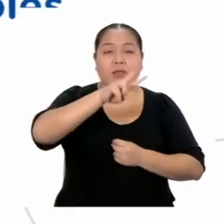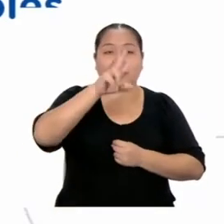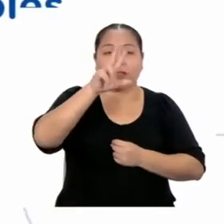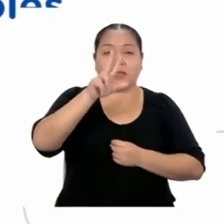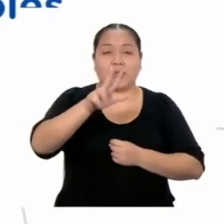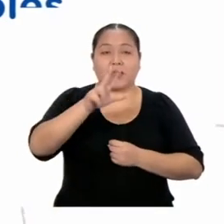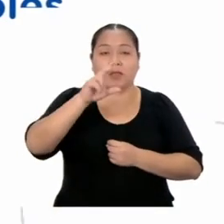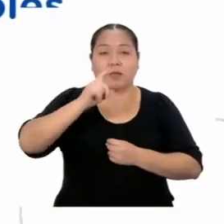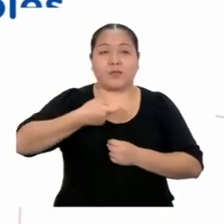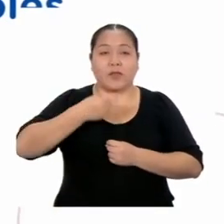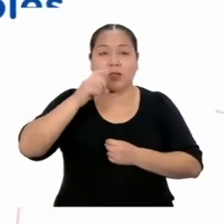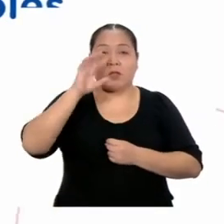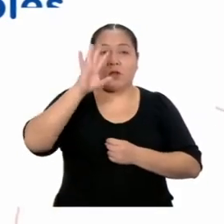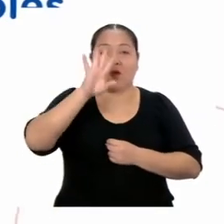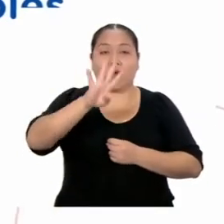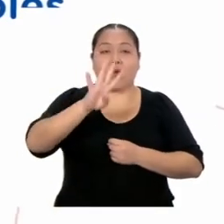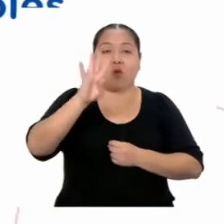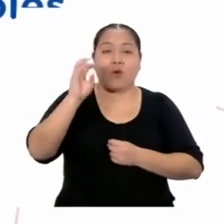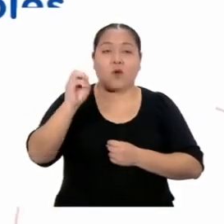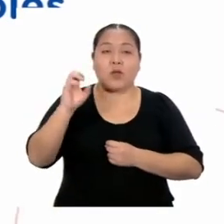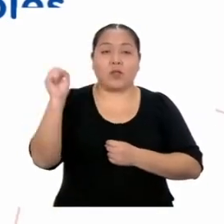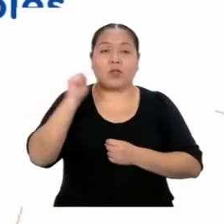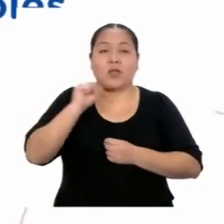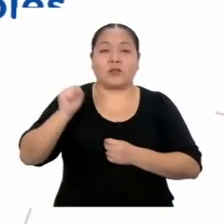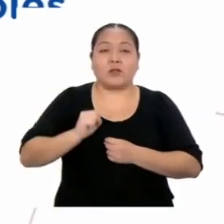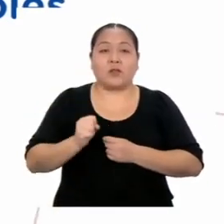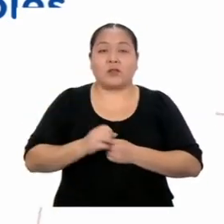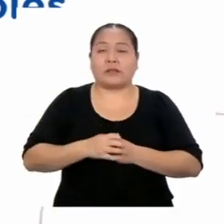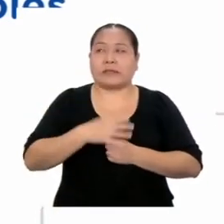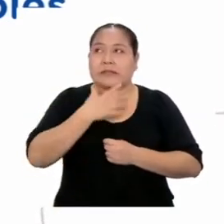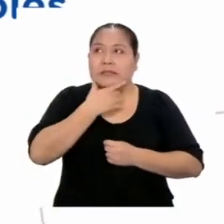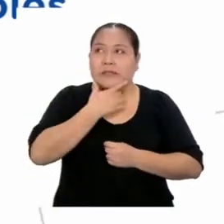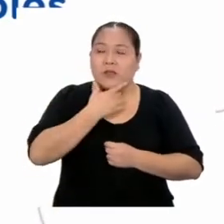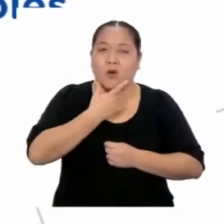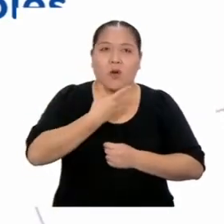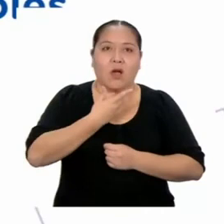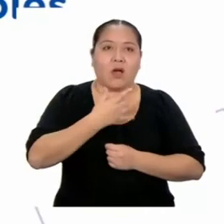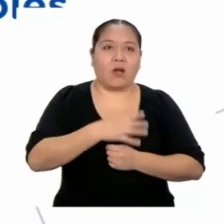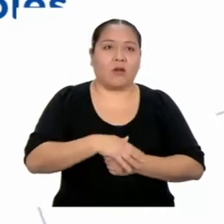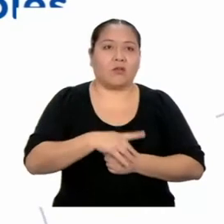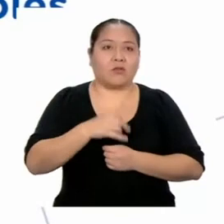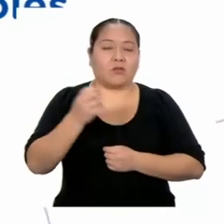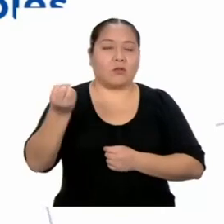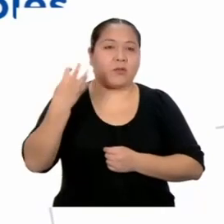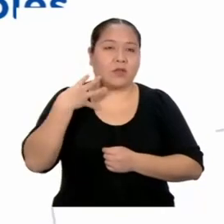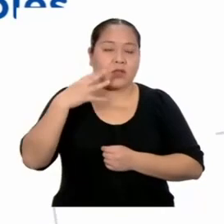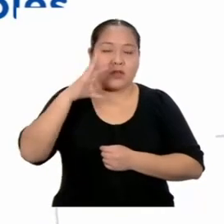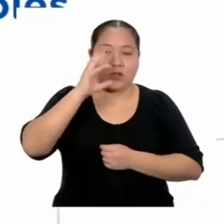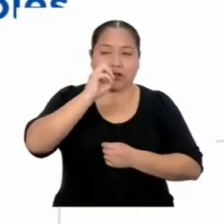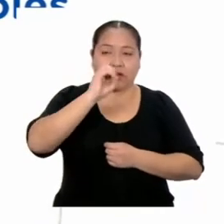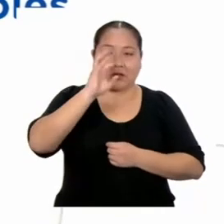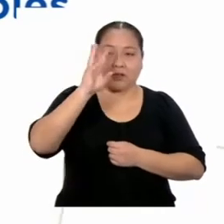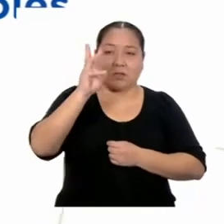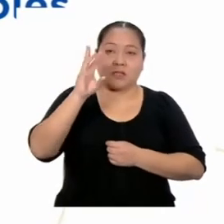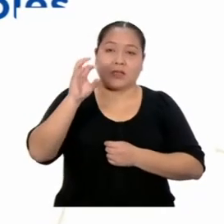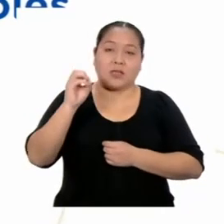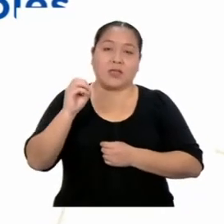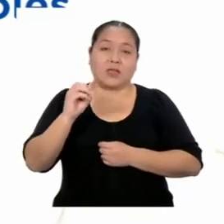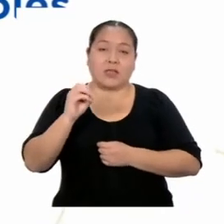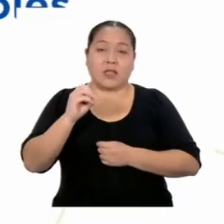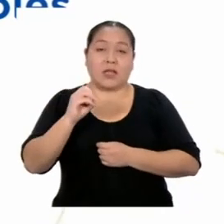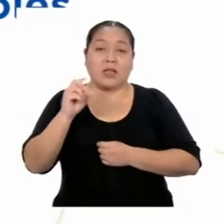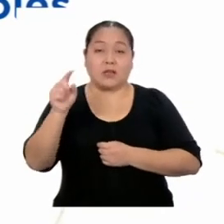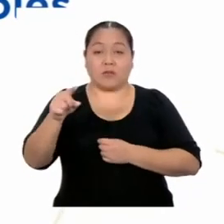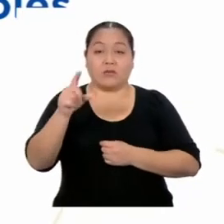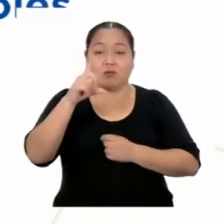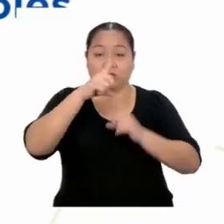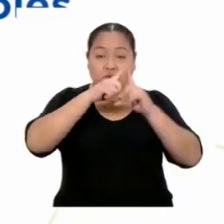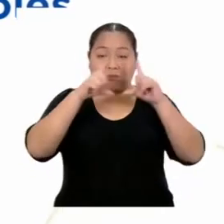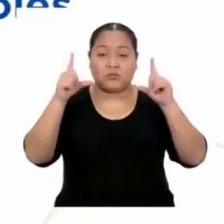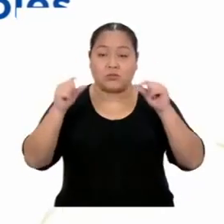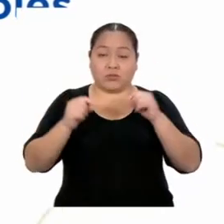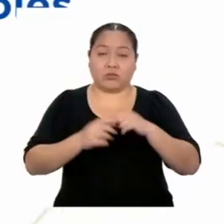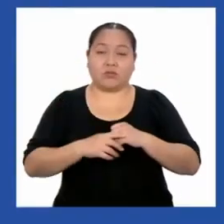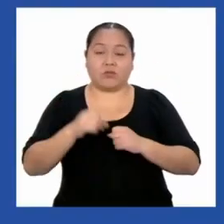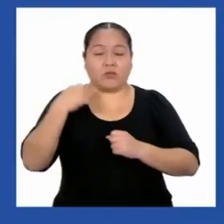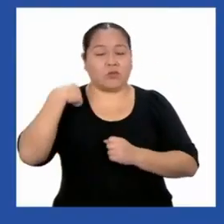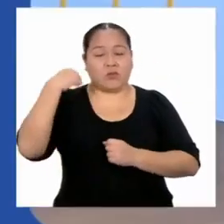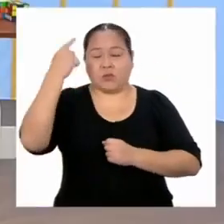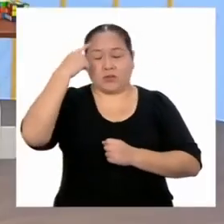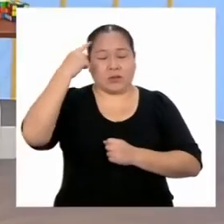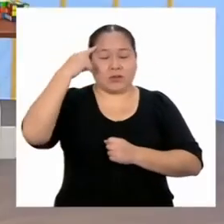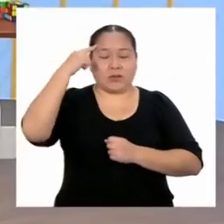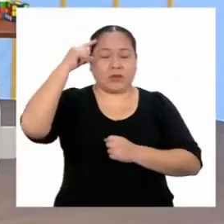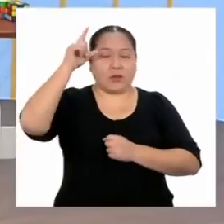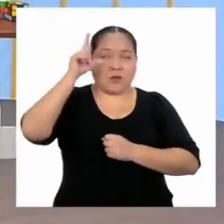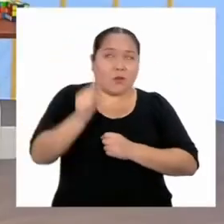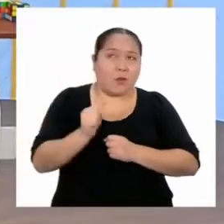,040 soles. ¡Ah, su! Cuando me dijeron 60 céntimos por ladrillo, no imaginé que iba a salir tan caro.